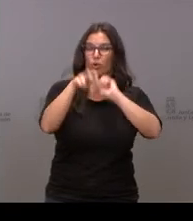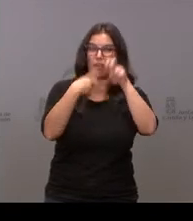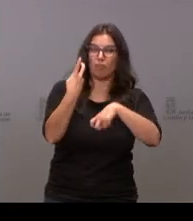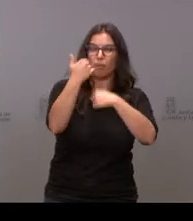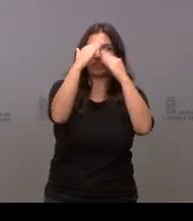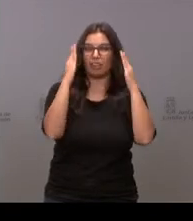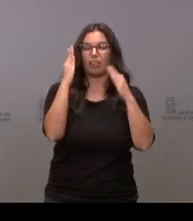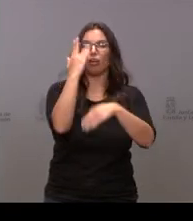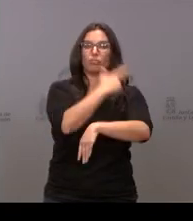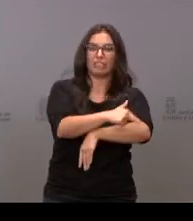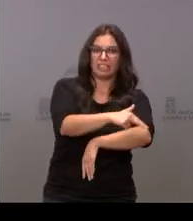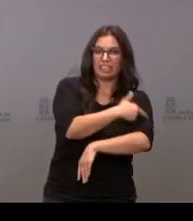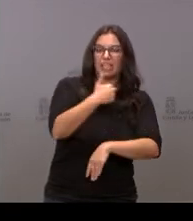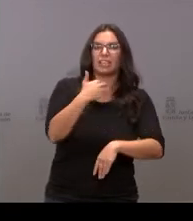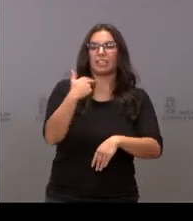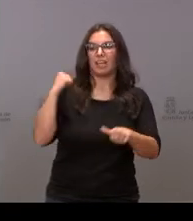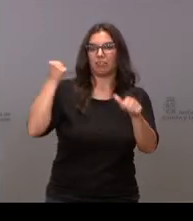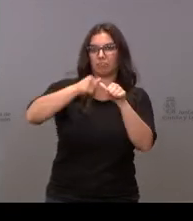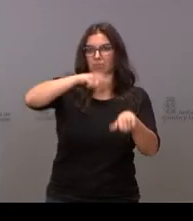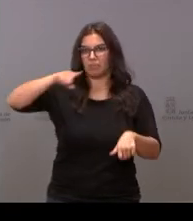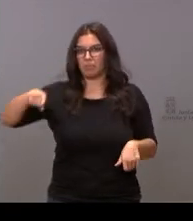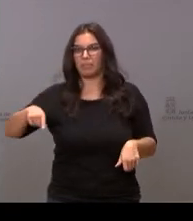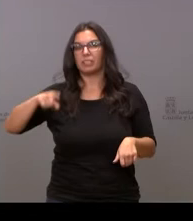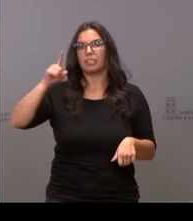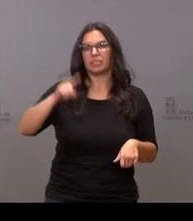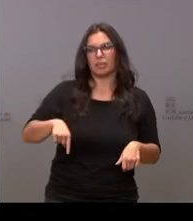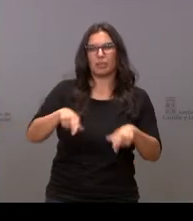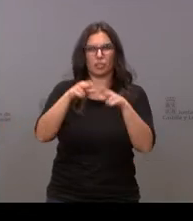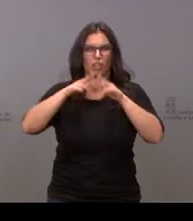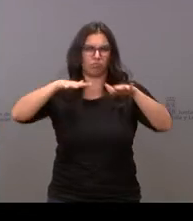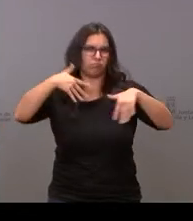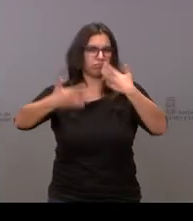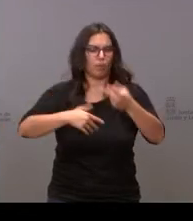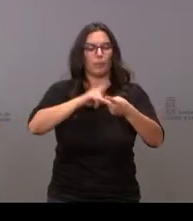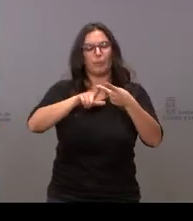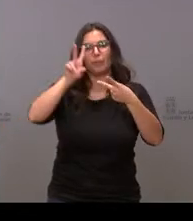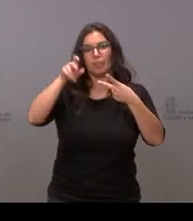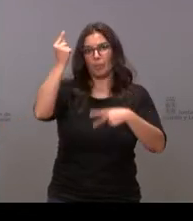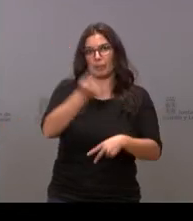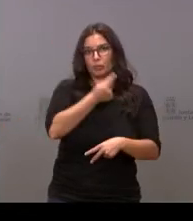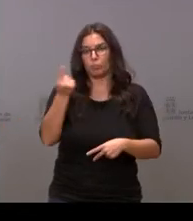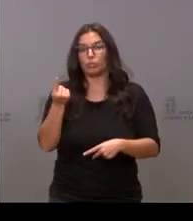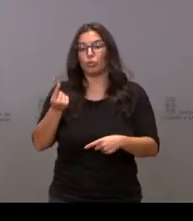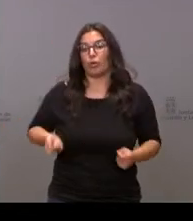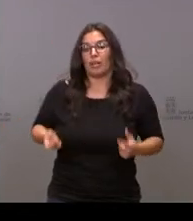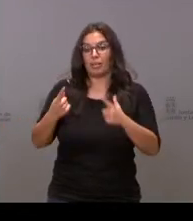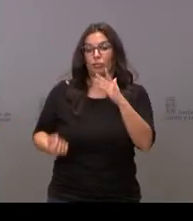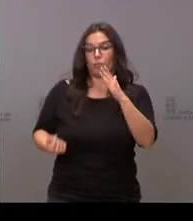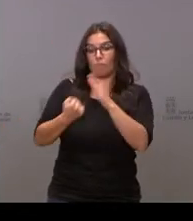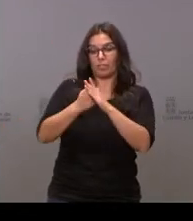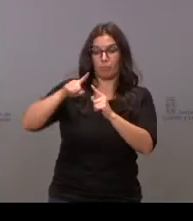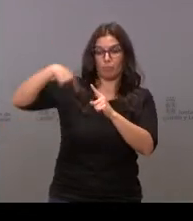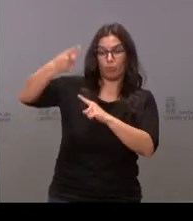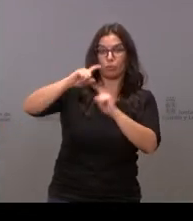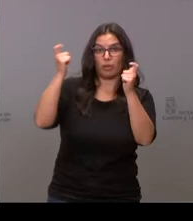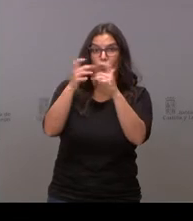primaria lo ha acontecido en los últimos meses incluso con la contestación popular que ha habido y en el tema presupuestario si el techo de gasto lleva al próximo pleno no sé si